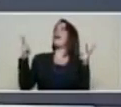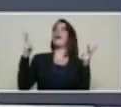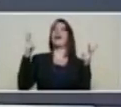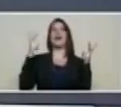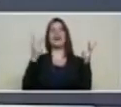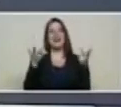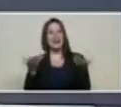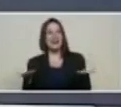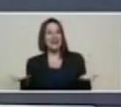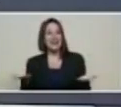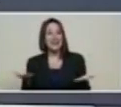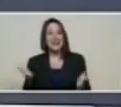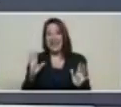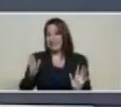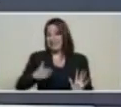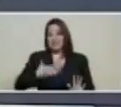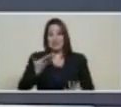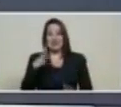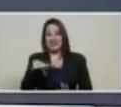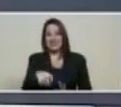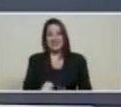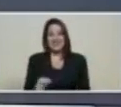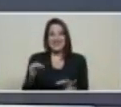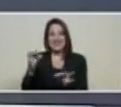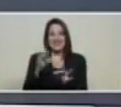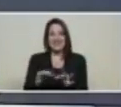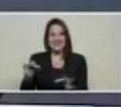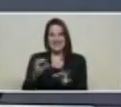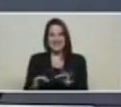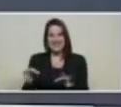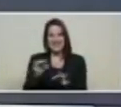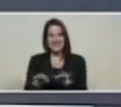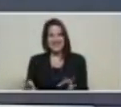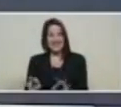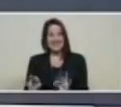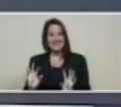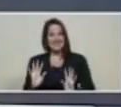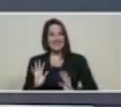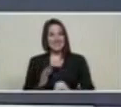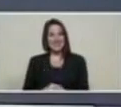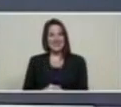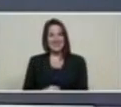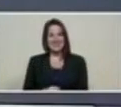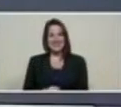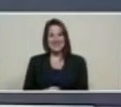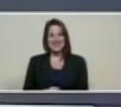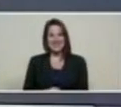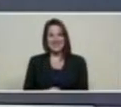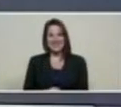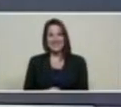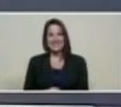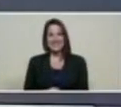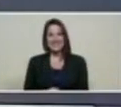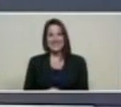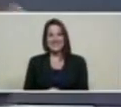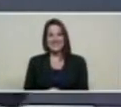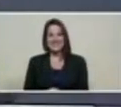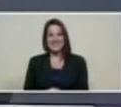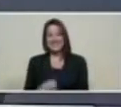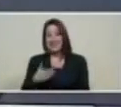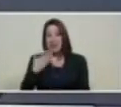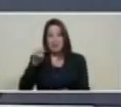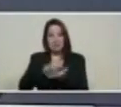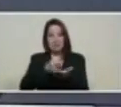usted compra sus petros, ¿verdad? Y a través de petro, paga sus